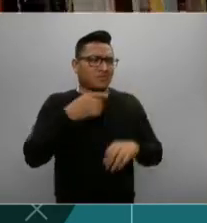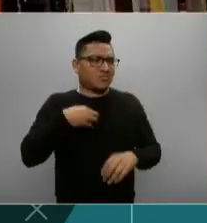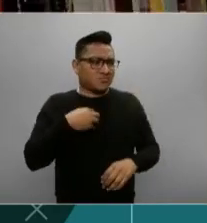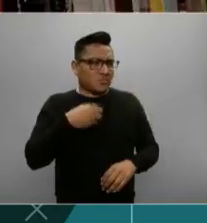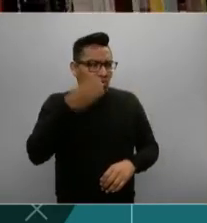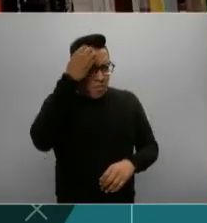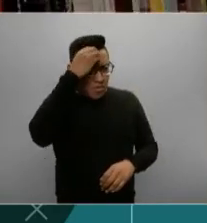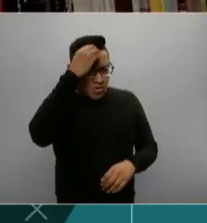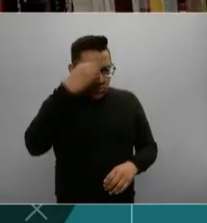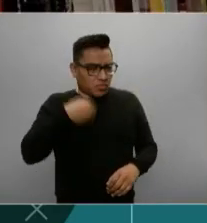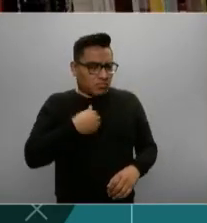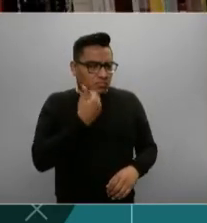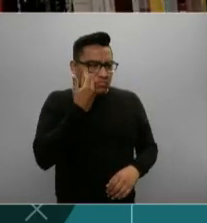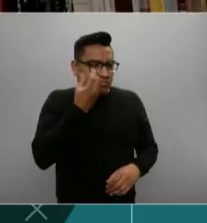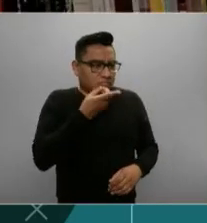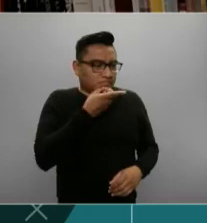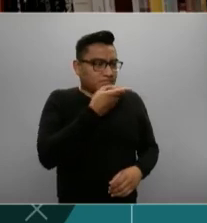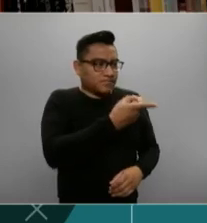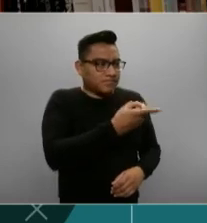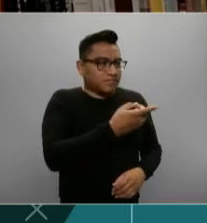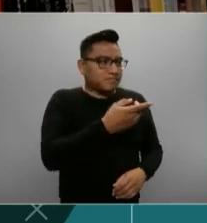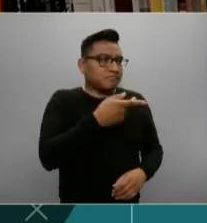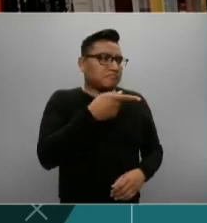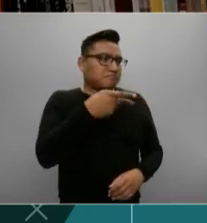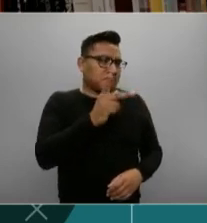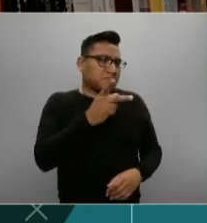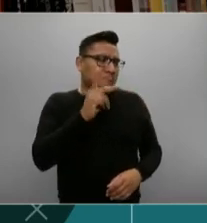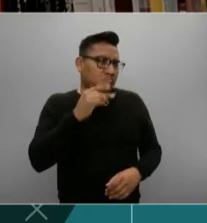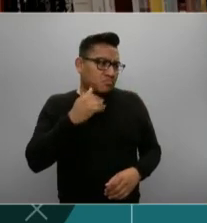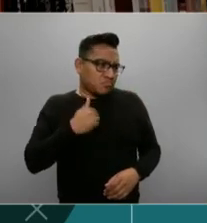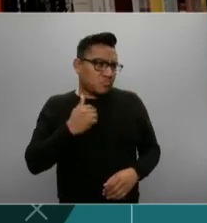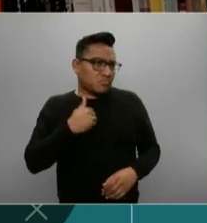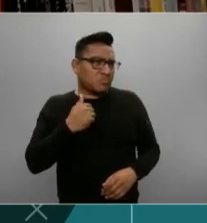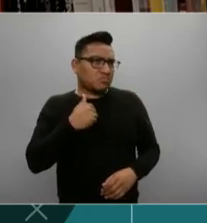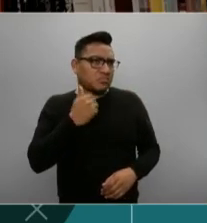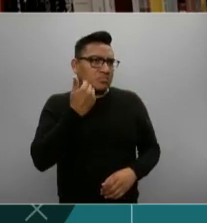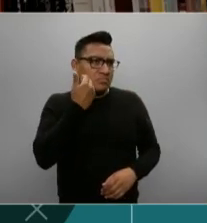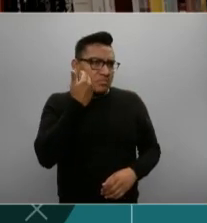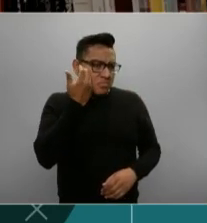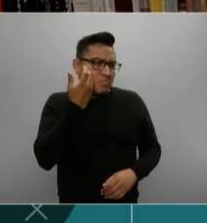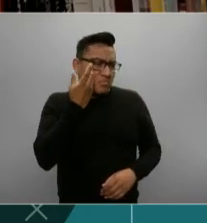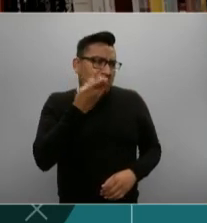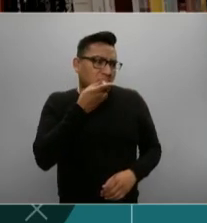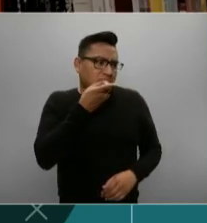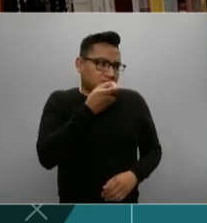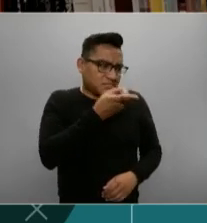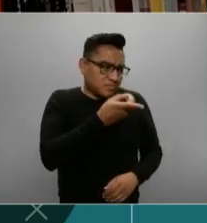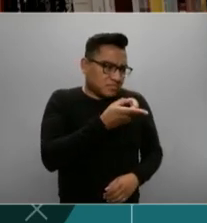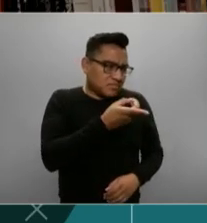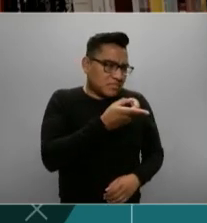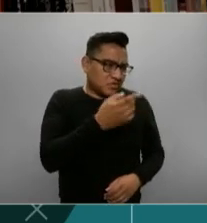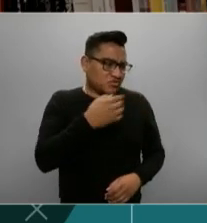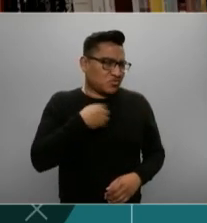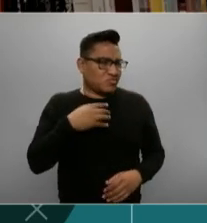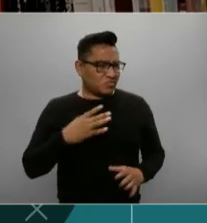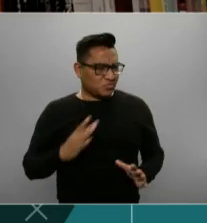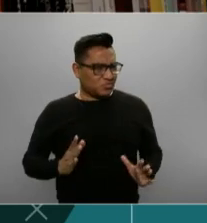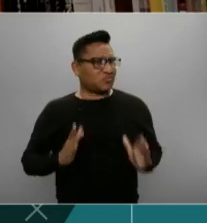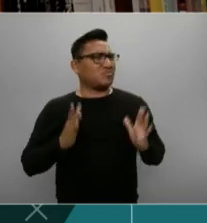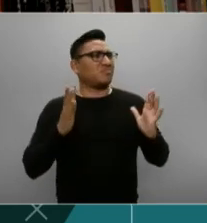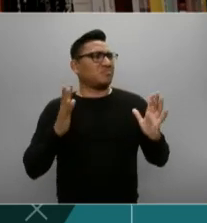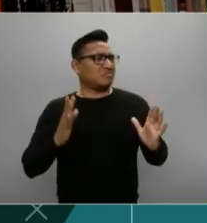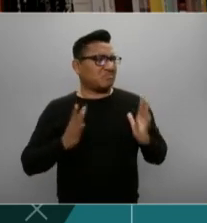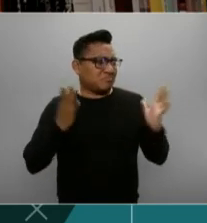y voy a sonar muy salamero, lo anticipo, pero yo sí estoy muy gratamente sorprendido por este